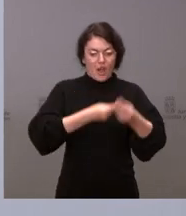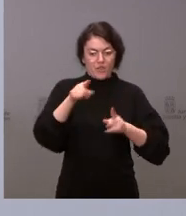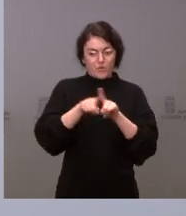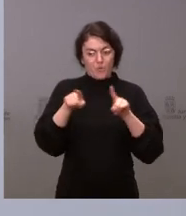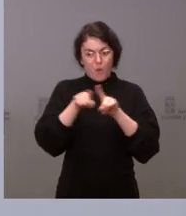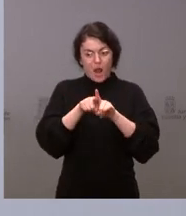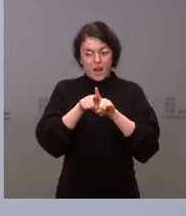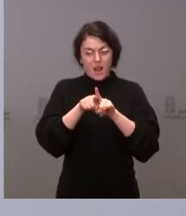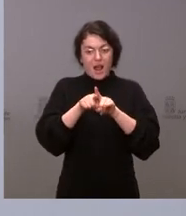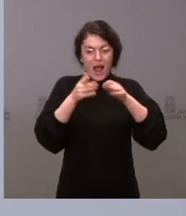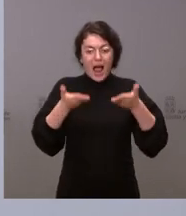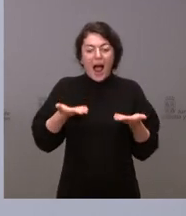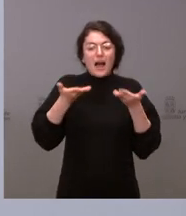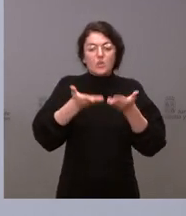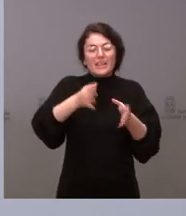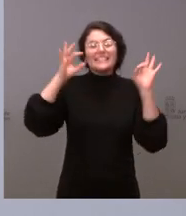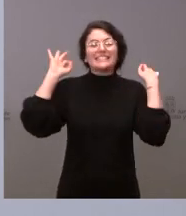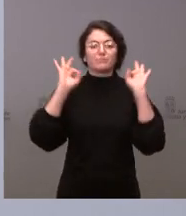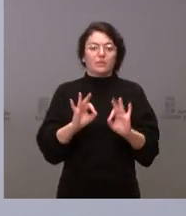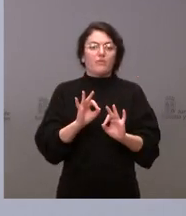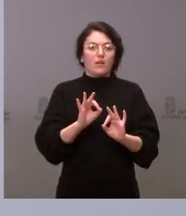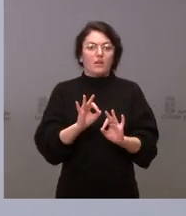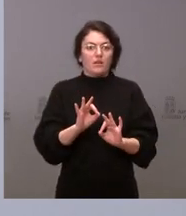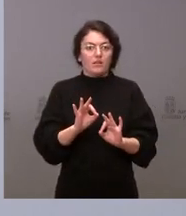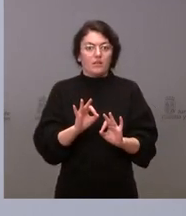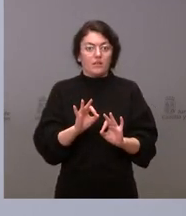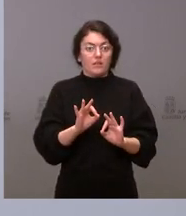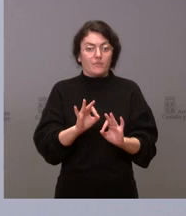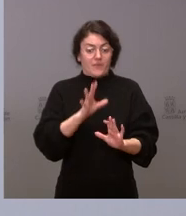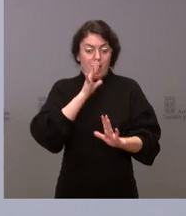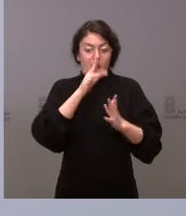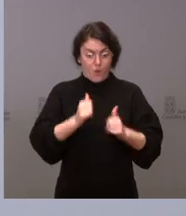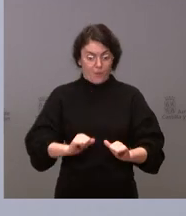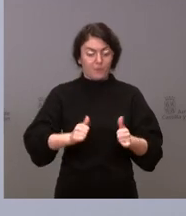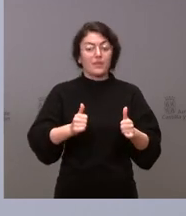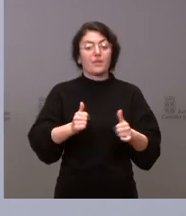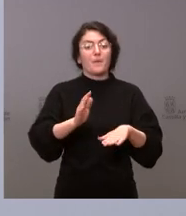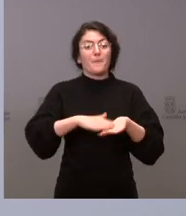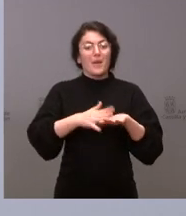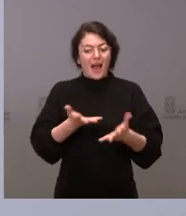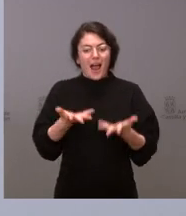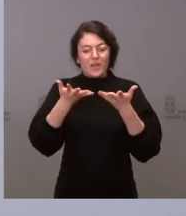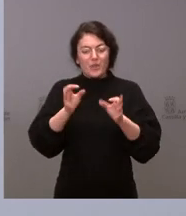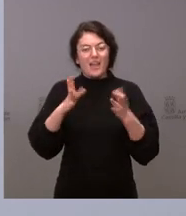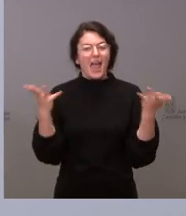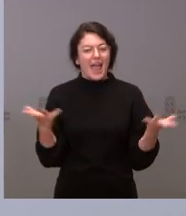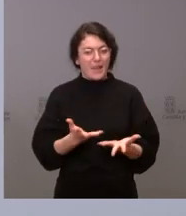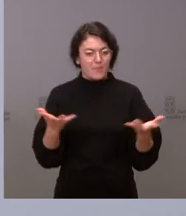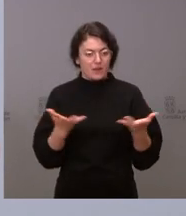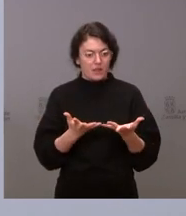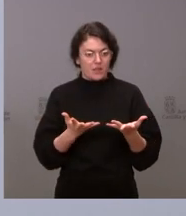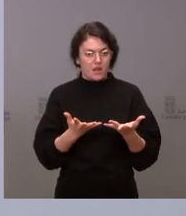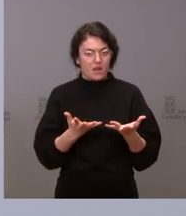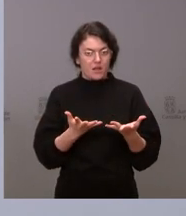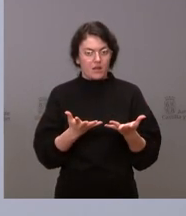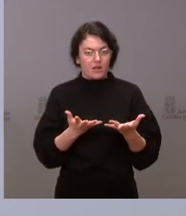que en otros momentos ha existido y que va a existir ahora, que es las ayudas de emergencia al paquete de